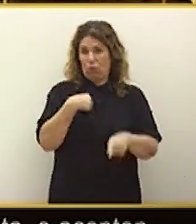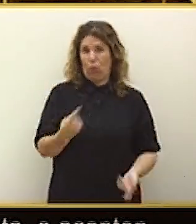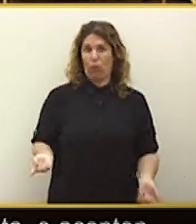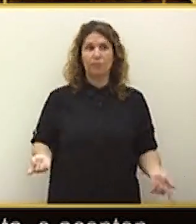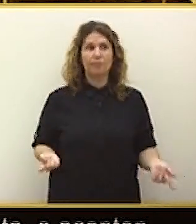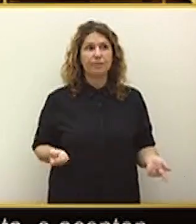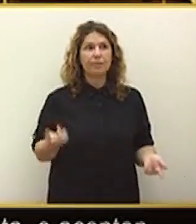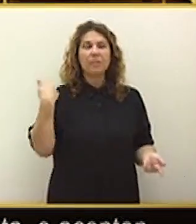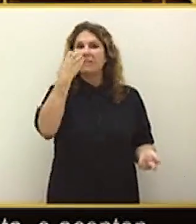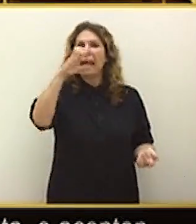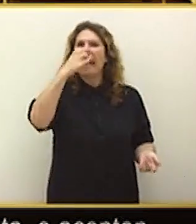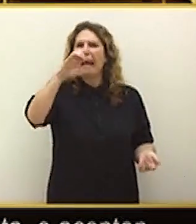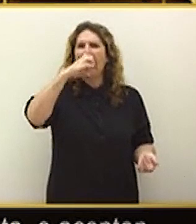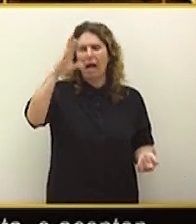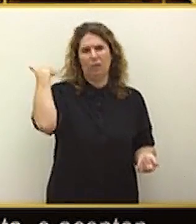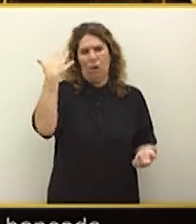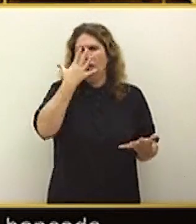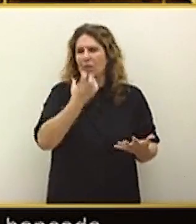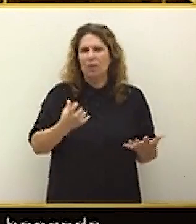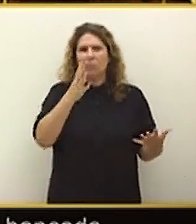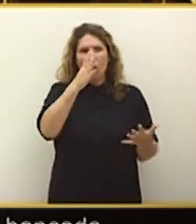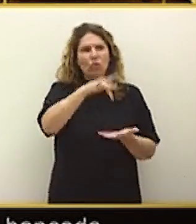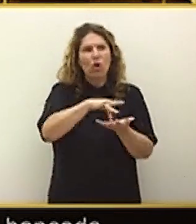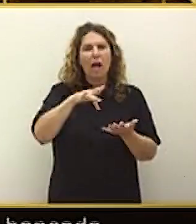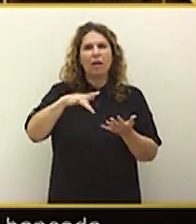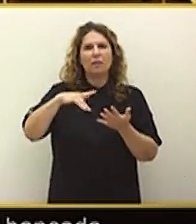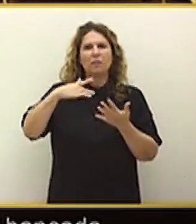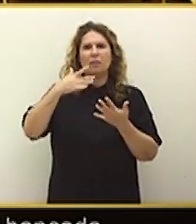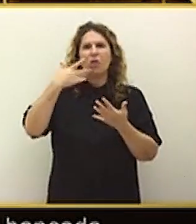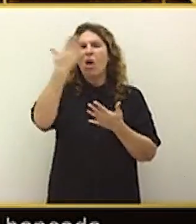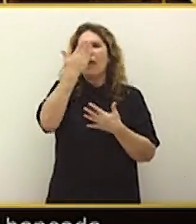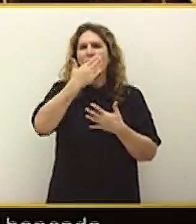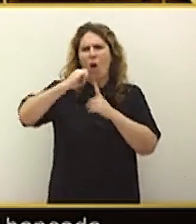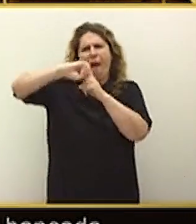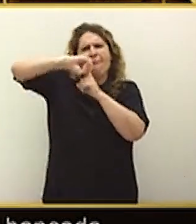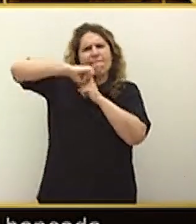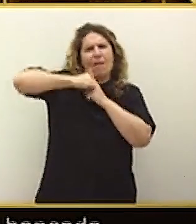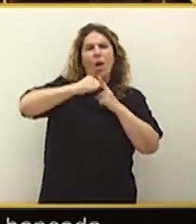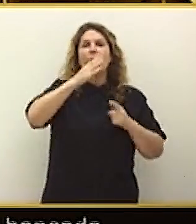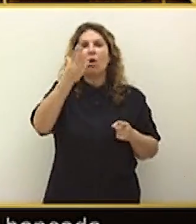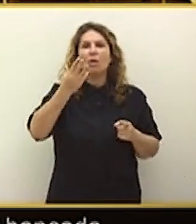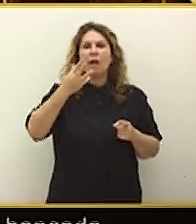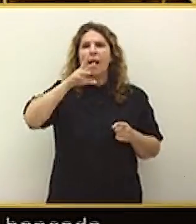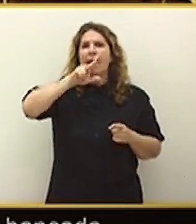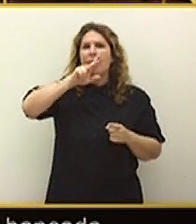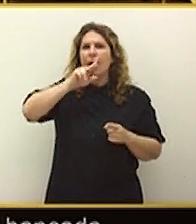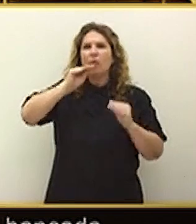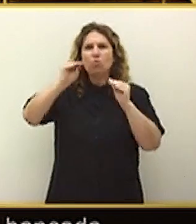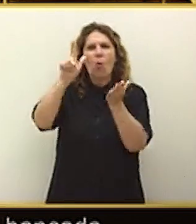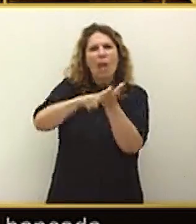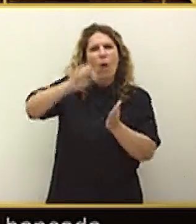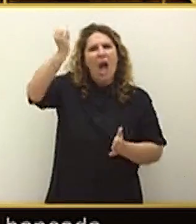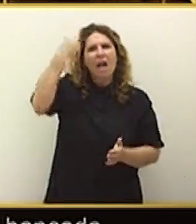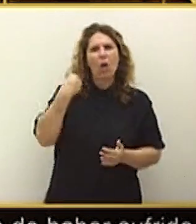que se quejaba amargamente de haber sufrido la represión en el colegio porque no le dejaban hablar en la lengua aragonesa.